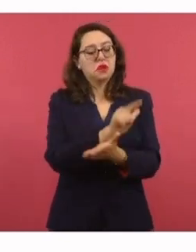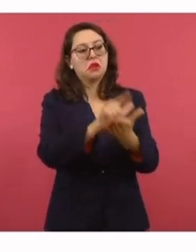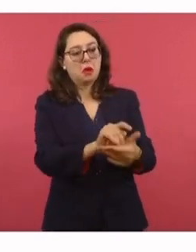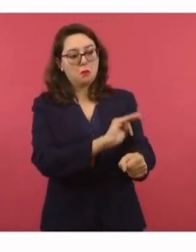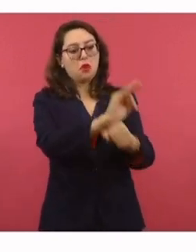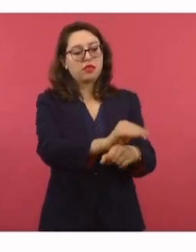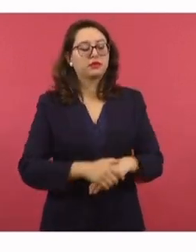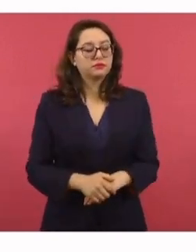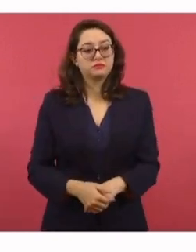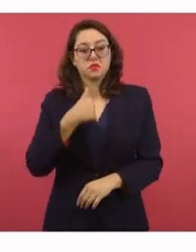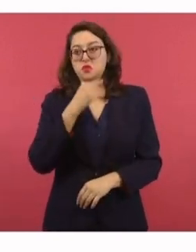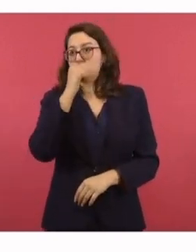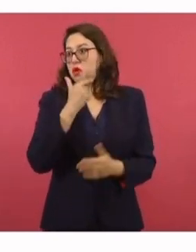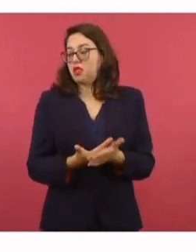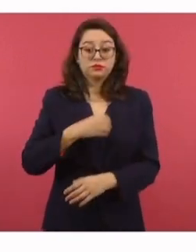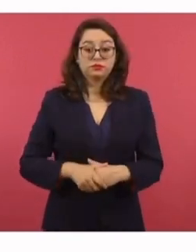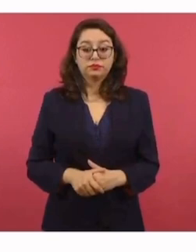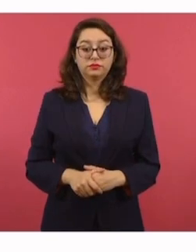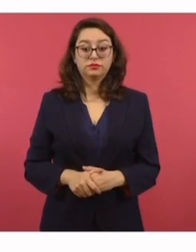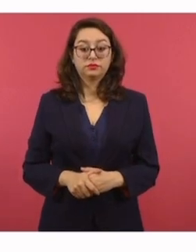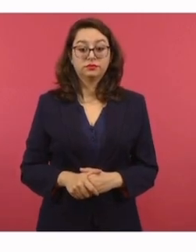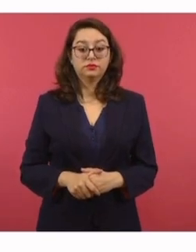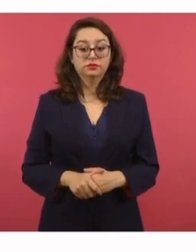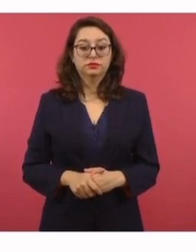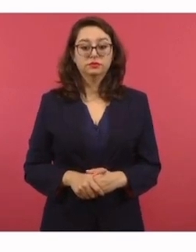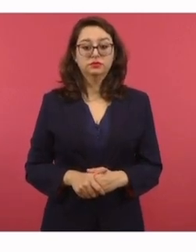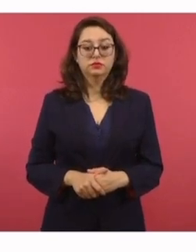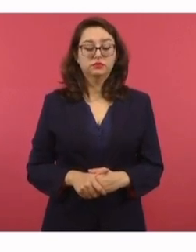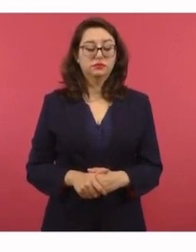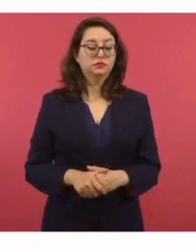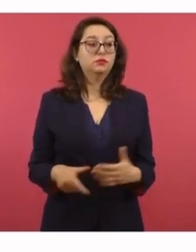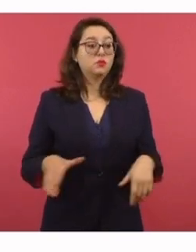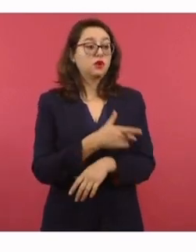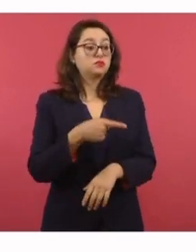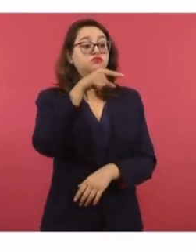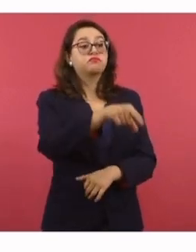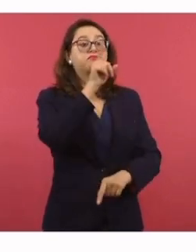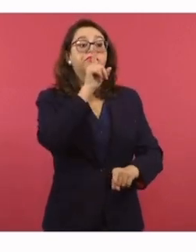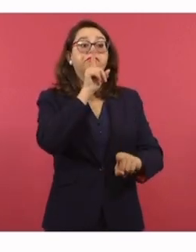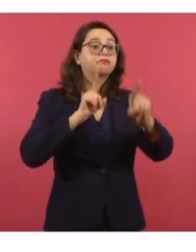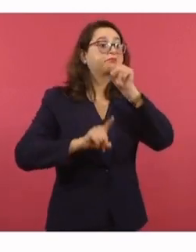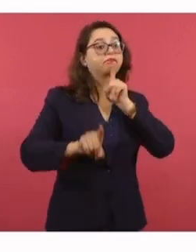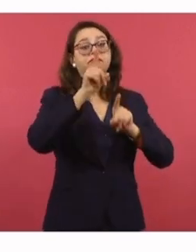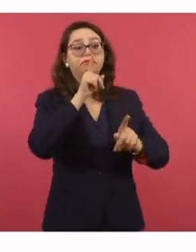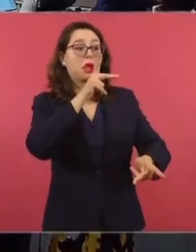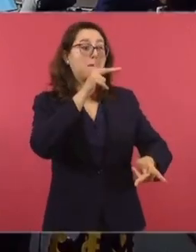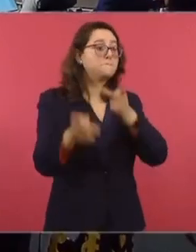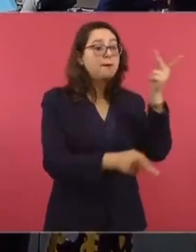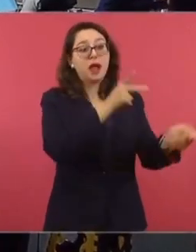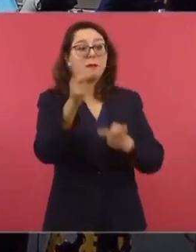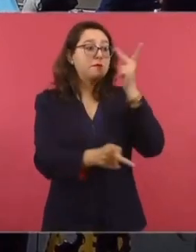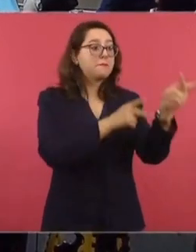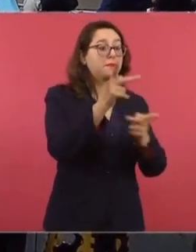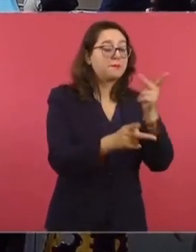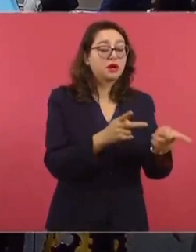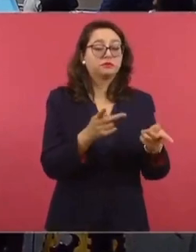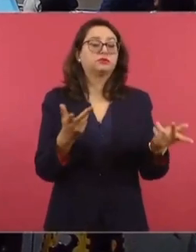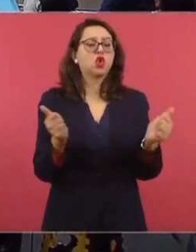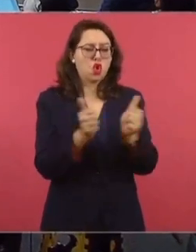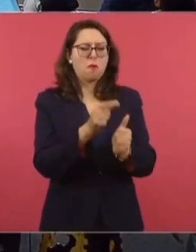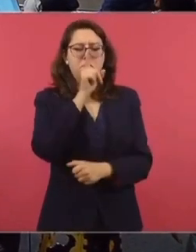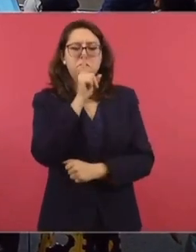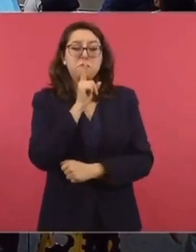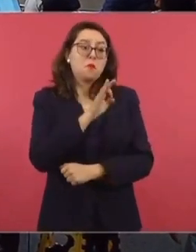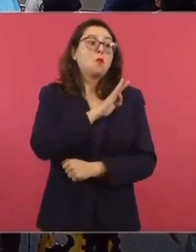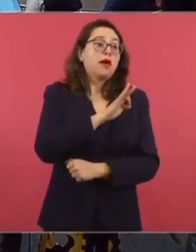al criterio, y aquí en comillo, está protegido de acuerdo al criterio de que las, abro comillas, las declaraciones